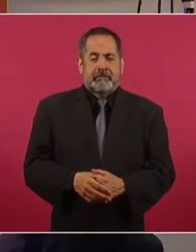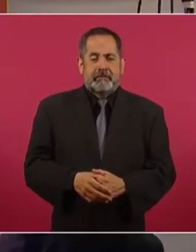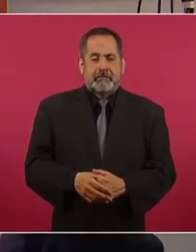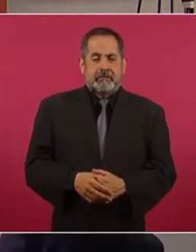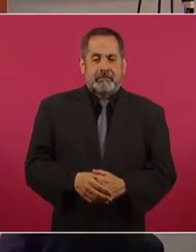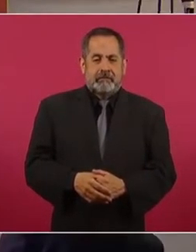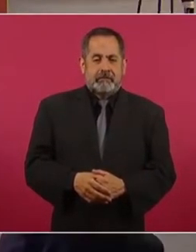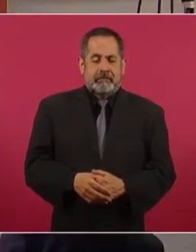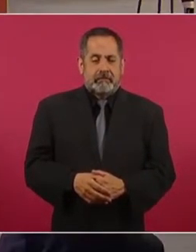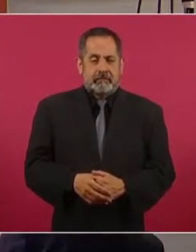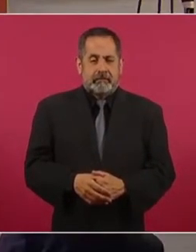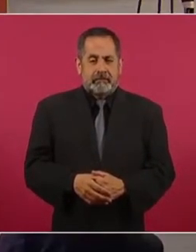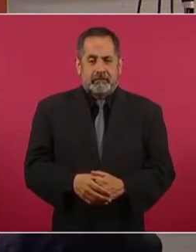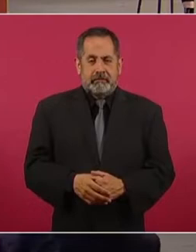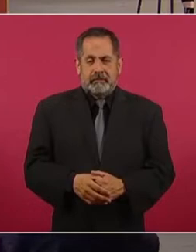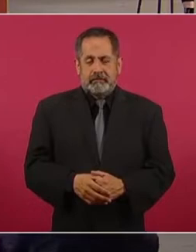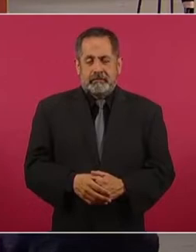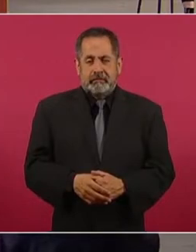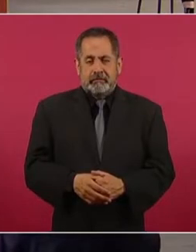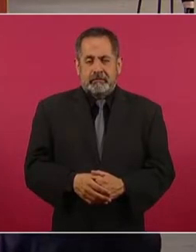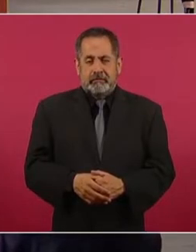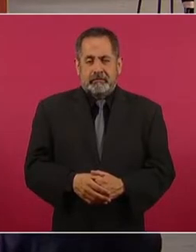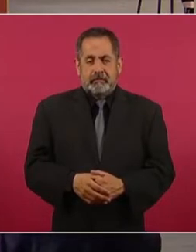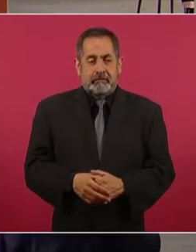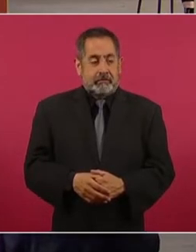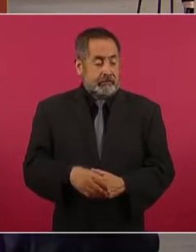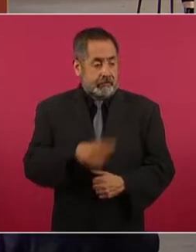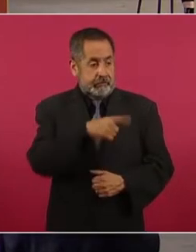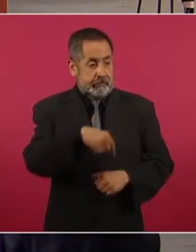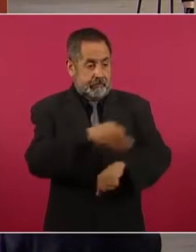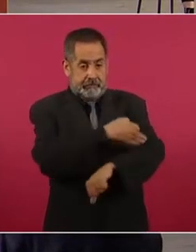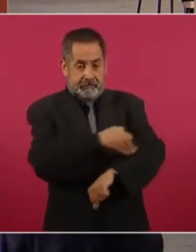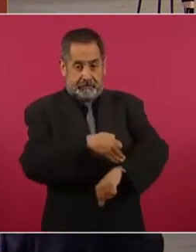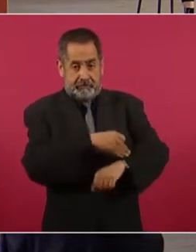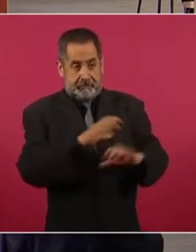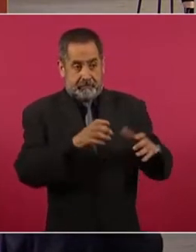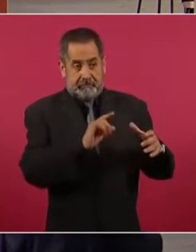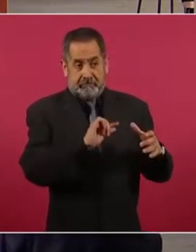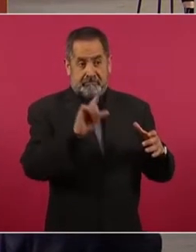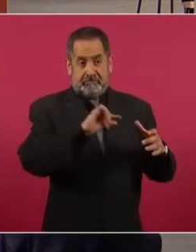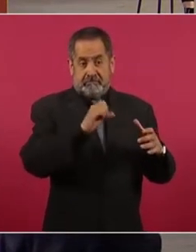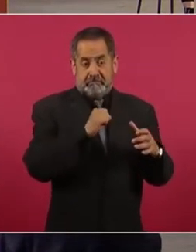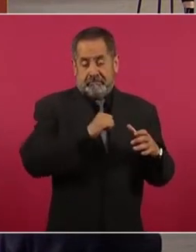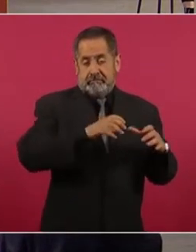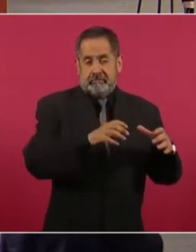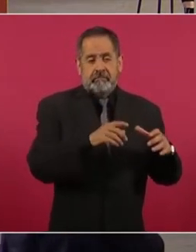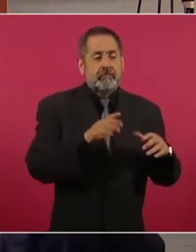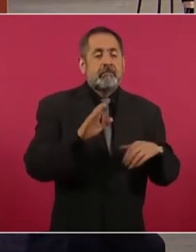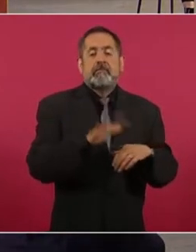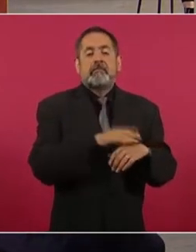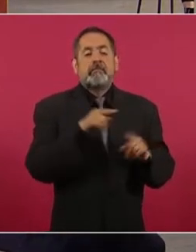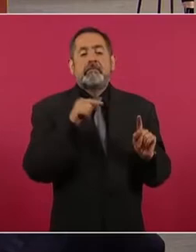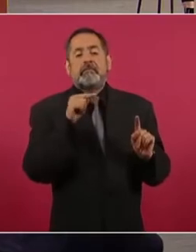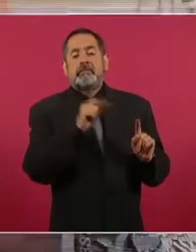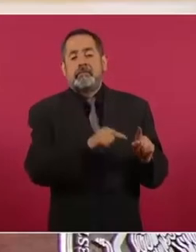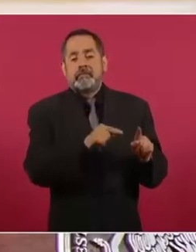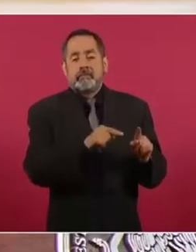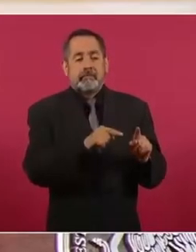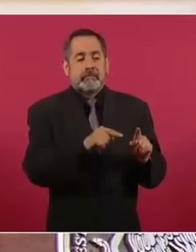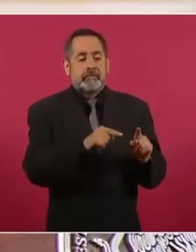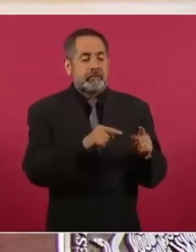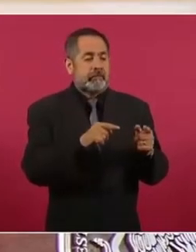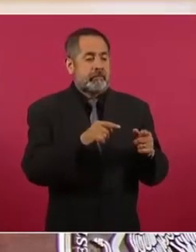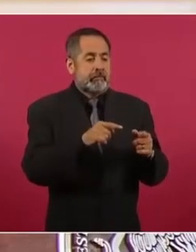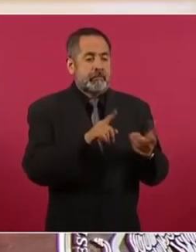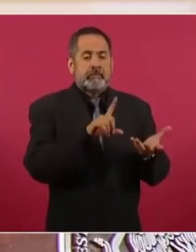De las familias más influyentes, porque representaban a Bacardí.